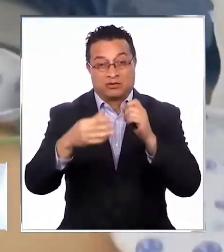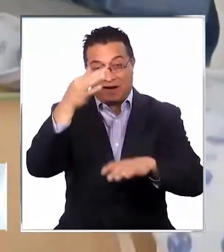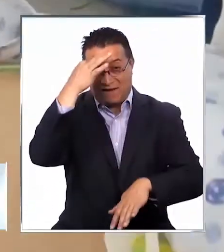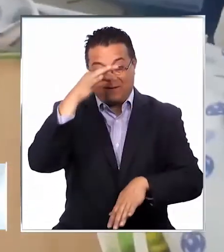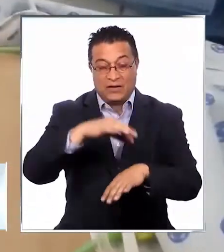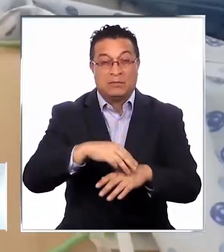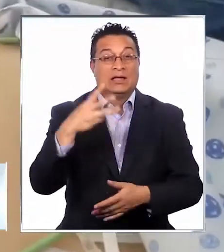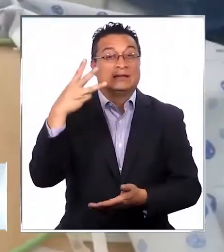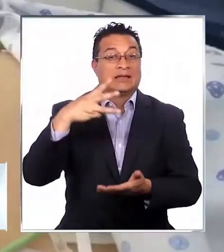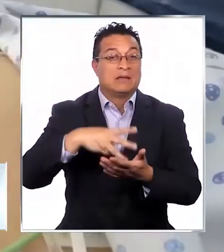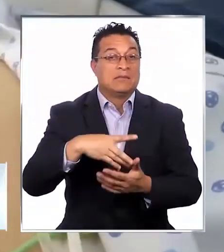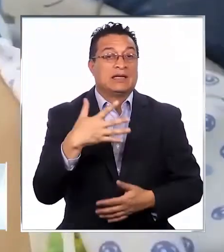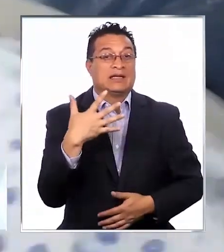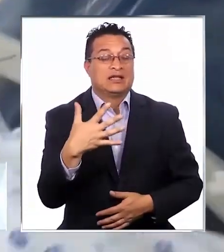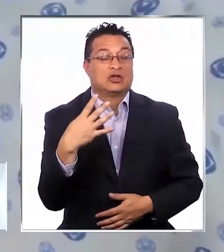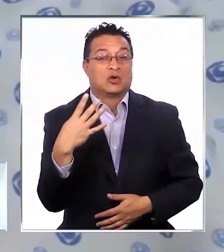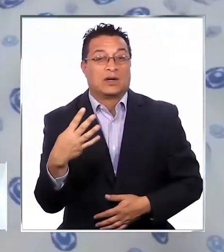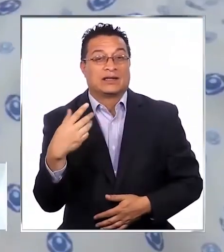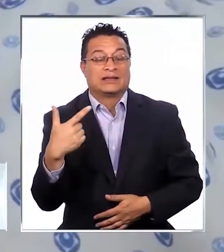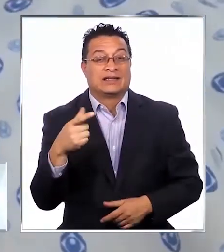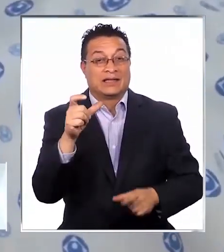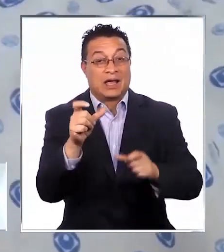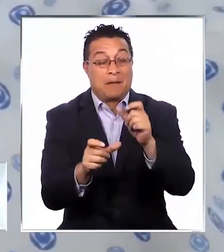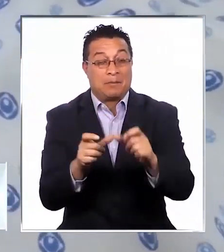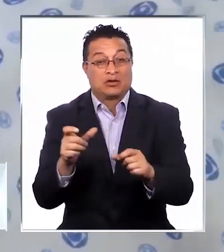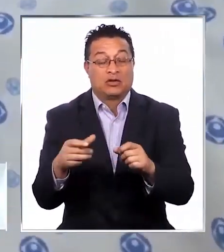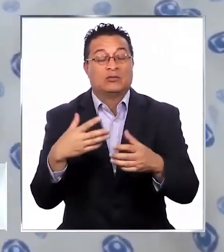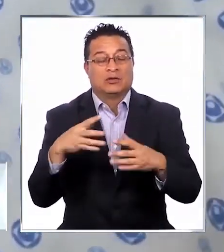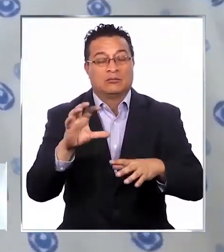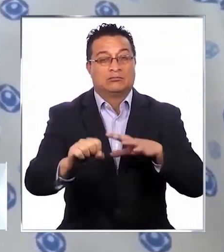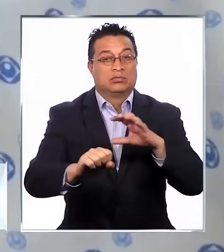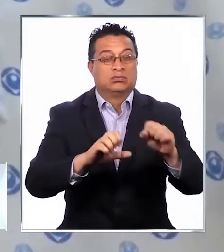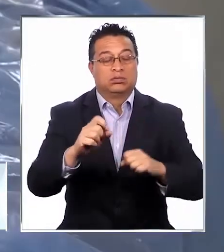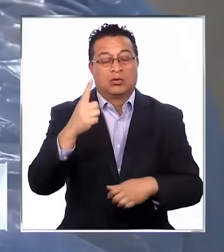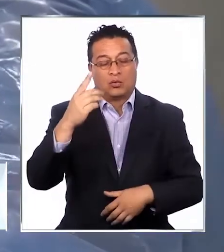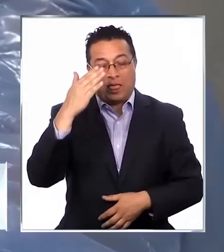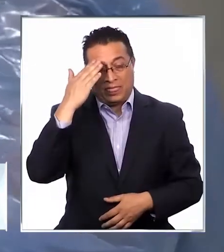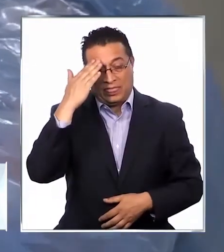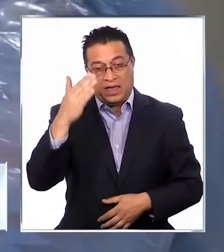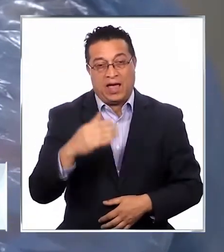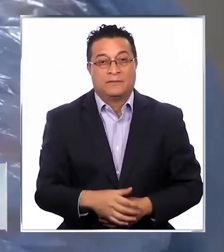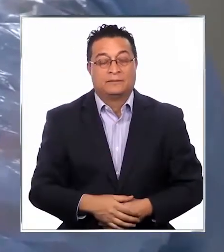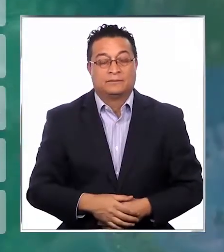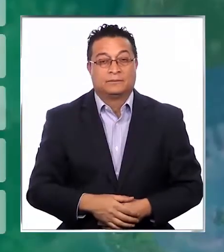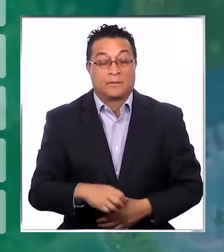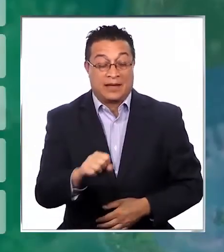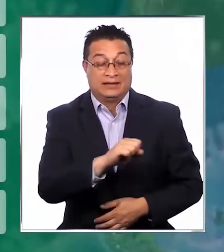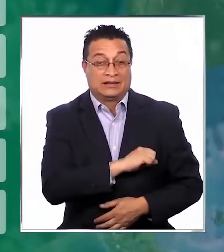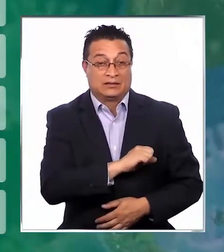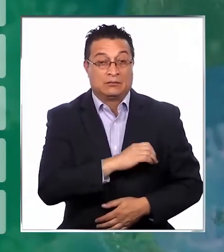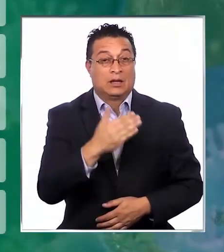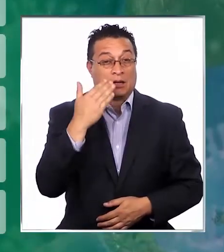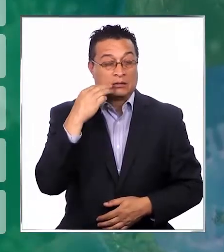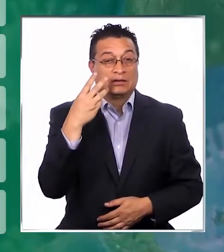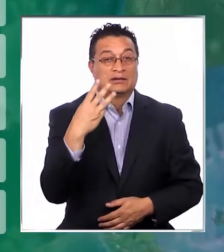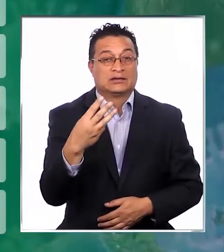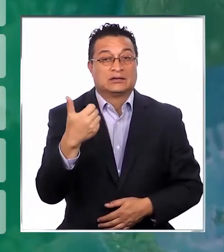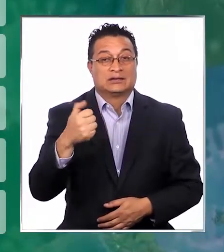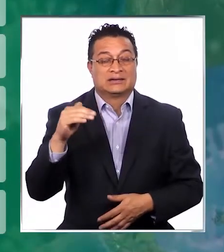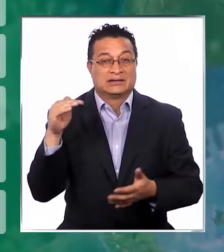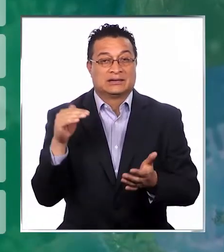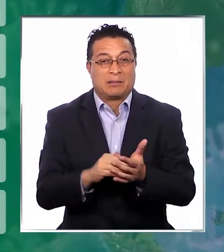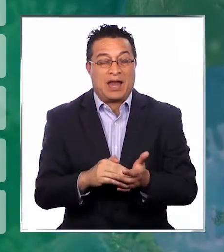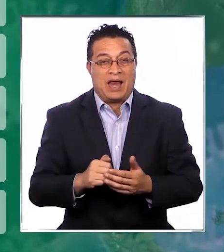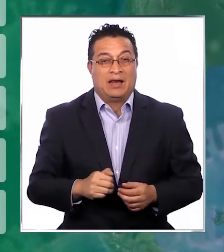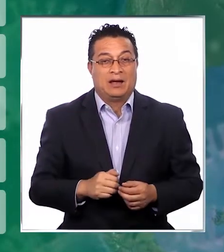enfermado. 3.547 pacientes fueron diagnosticados en el último día. La capital se acerca a los 360